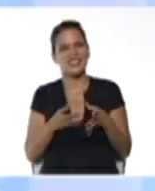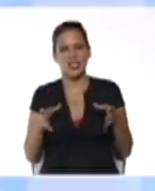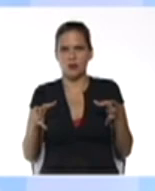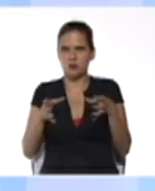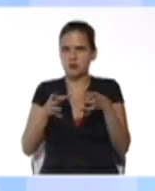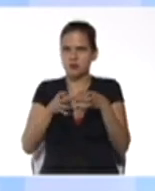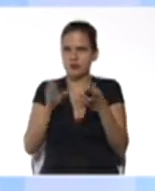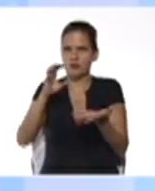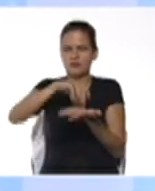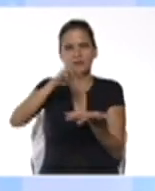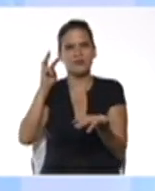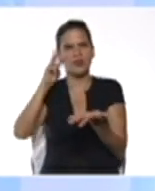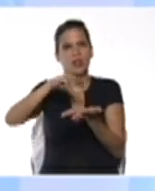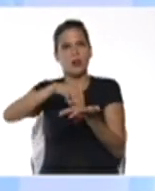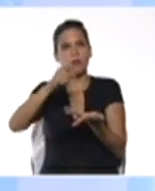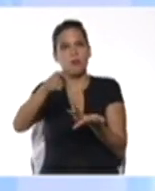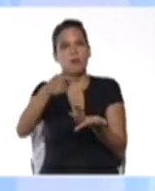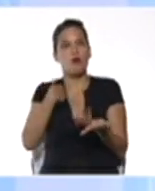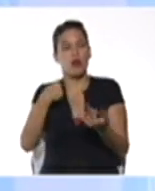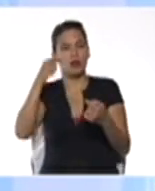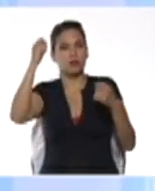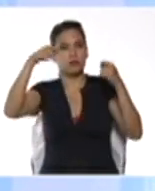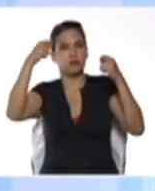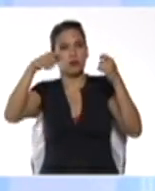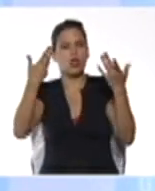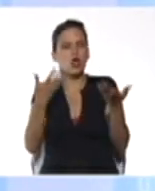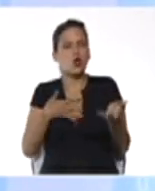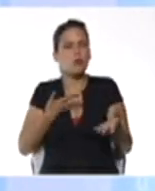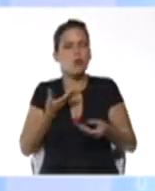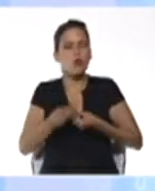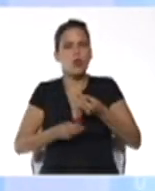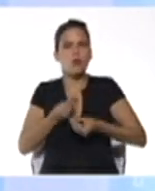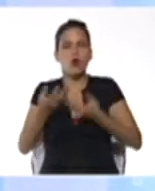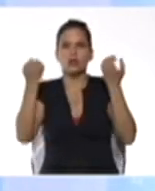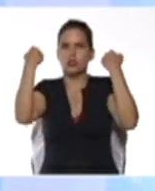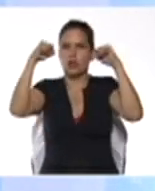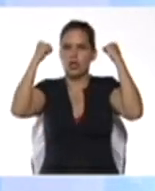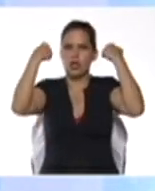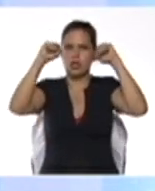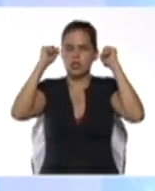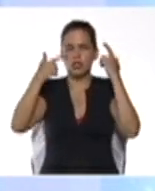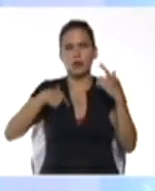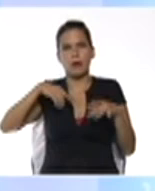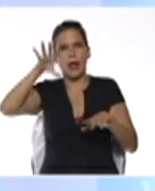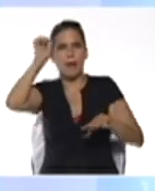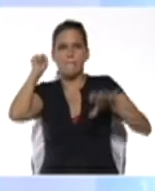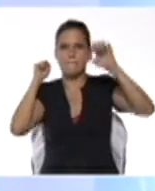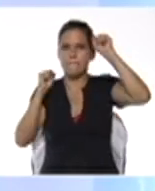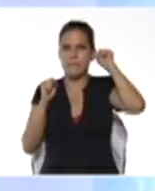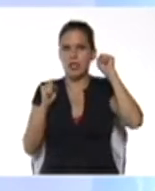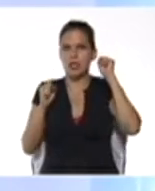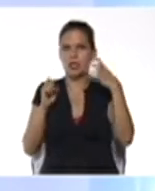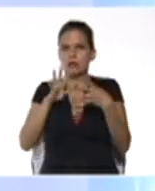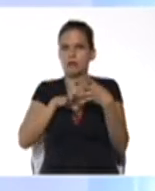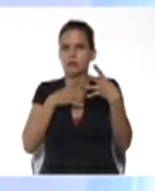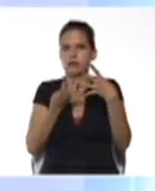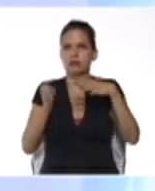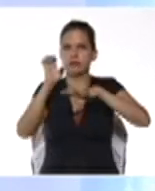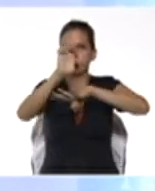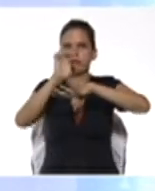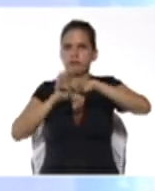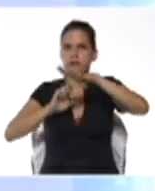estado miranda por este interesante tutorial de cómo podemos realizar ejercicios para aprender a determinar la ecuación de la